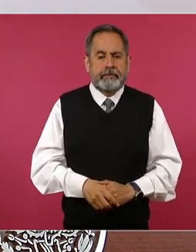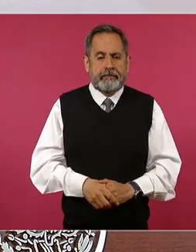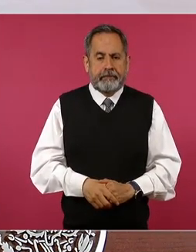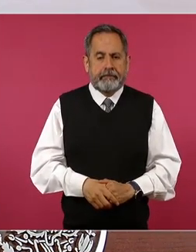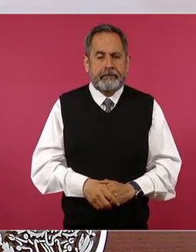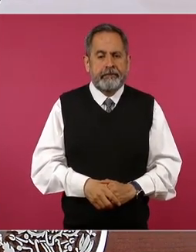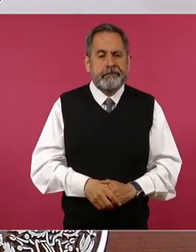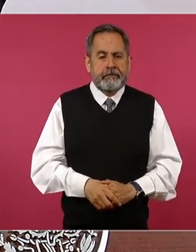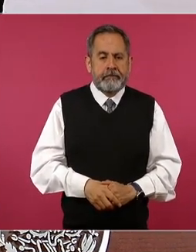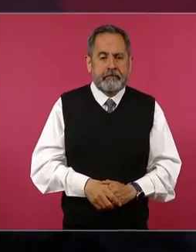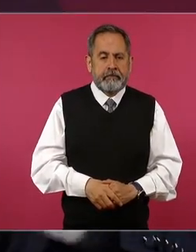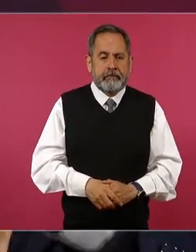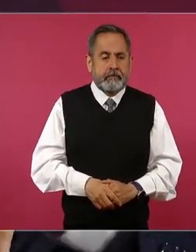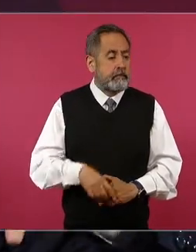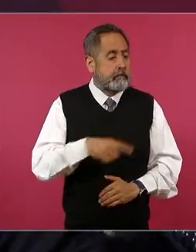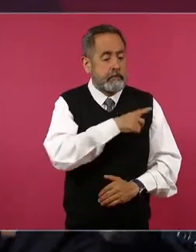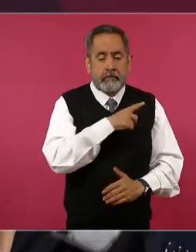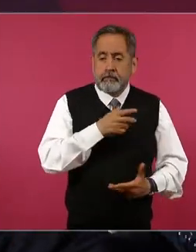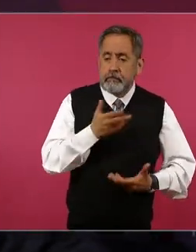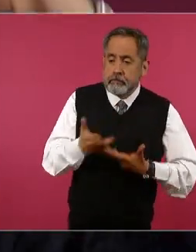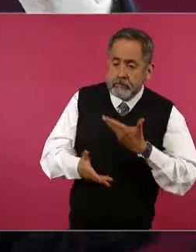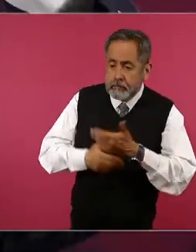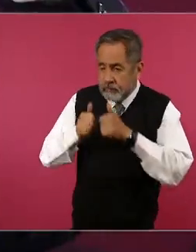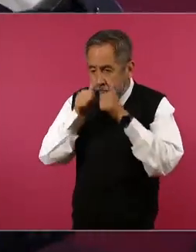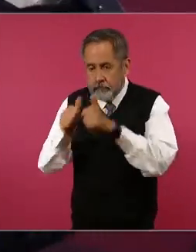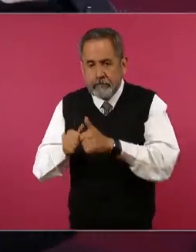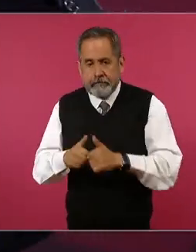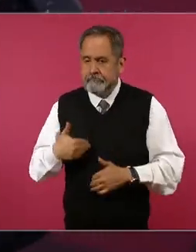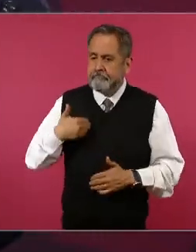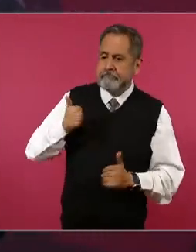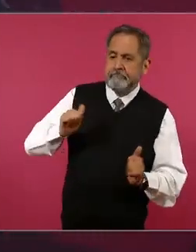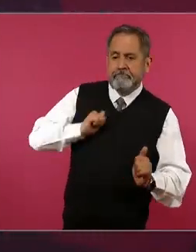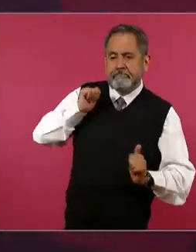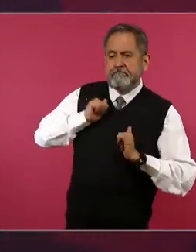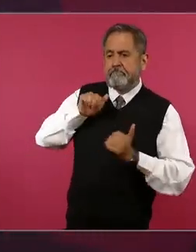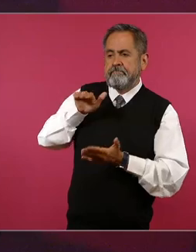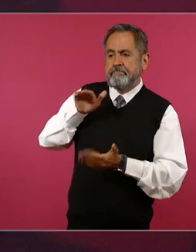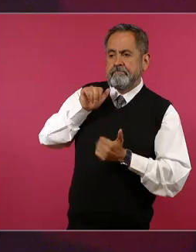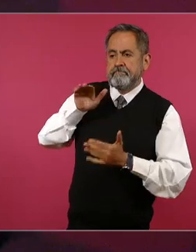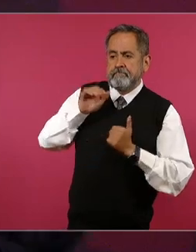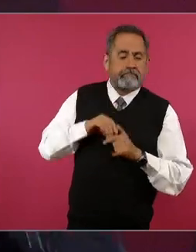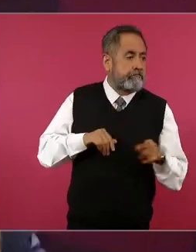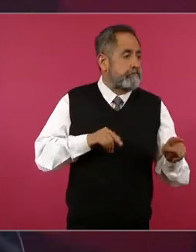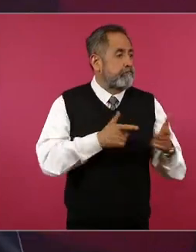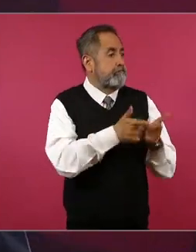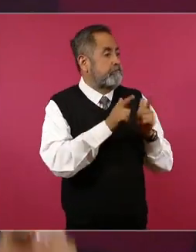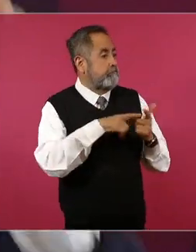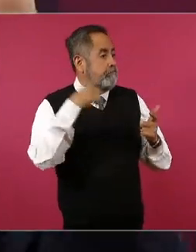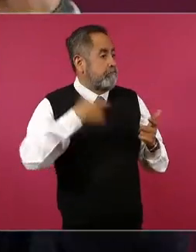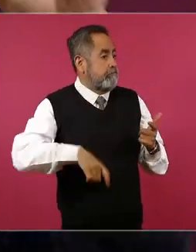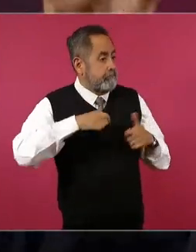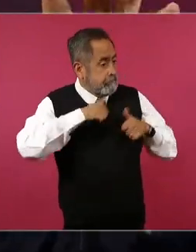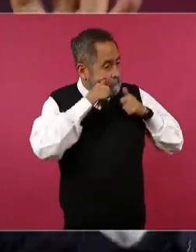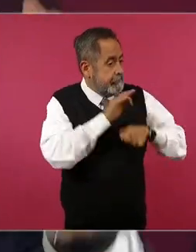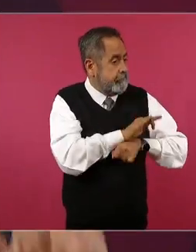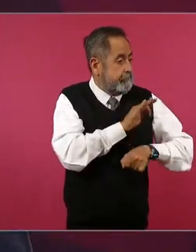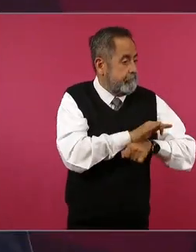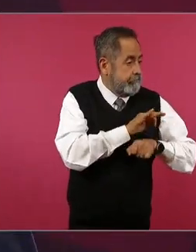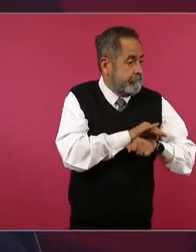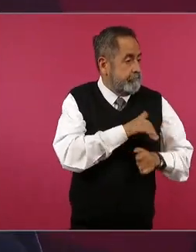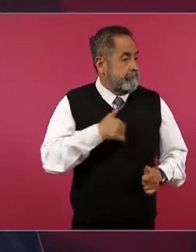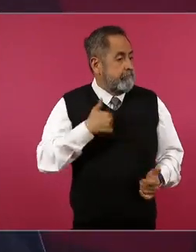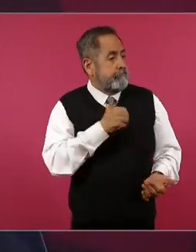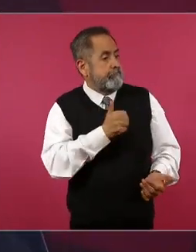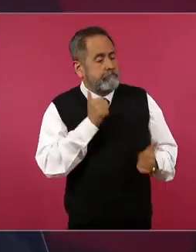Que ellos están para servir al pueblo, no para servir a grupos de intereses creados, que es lo que han venido haciendo.